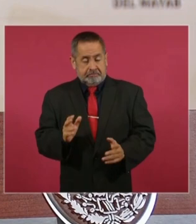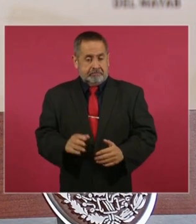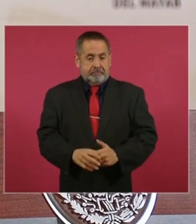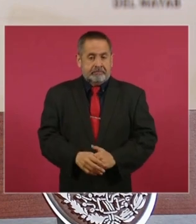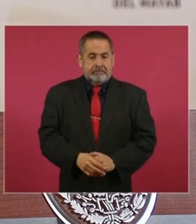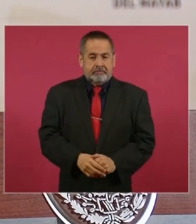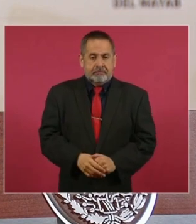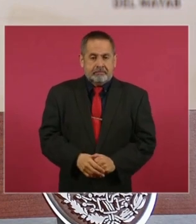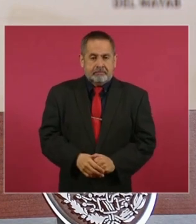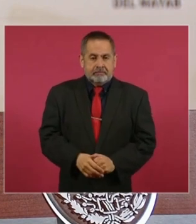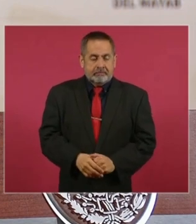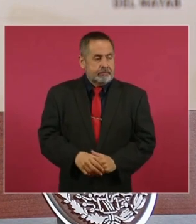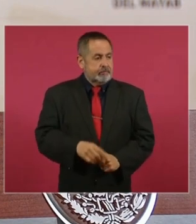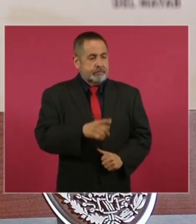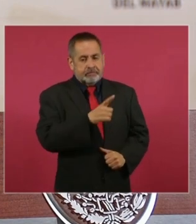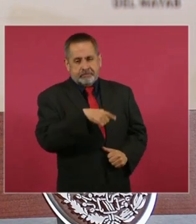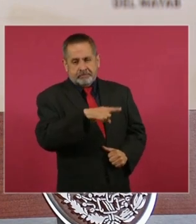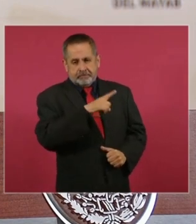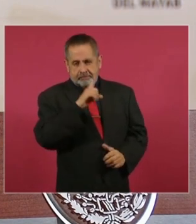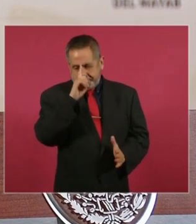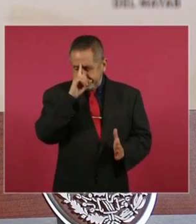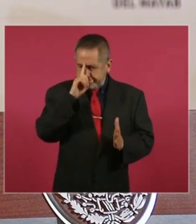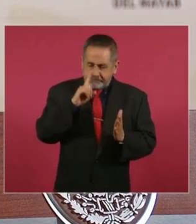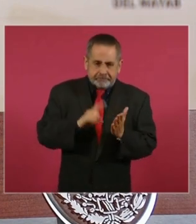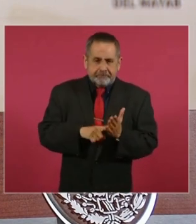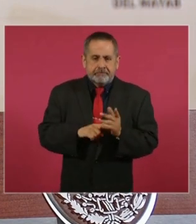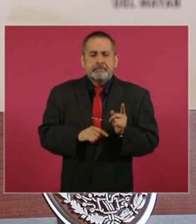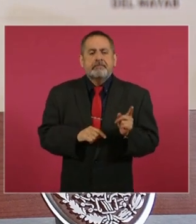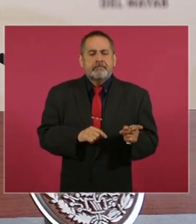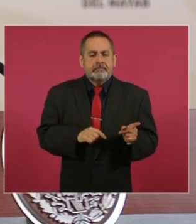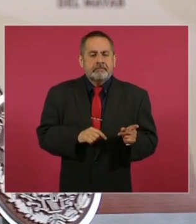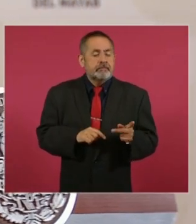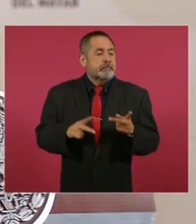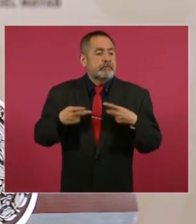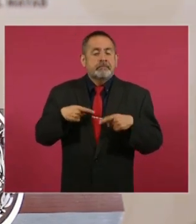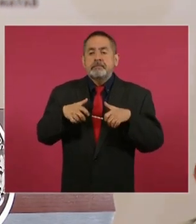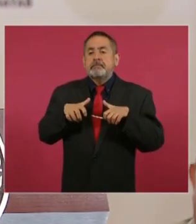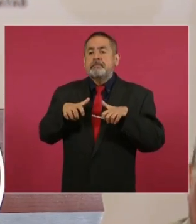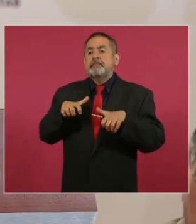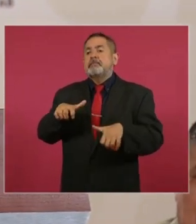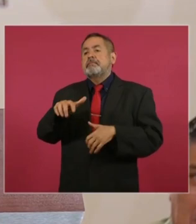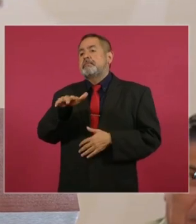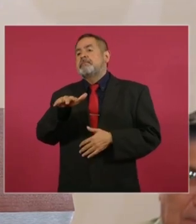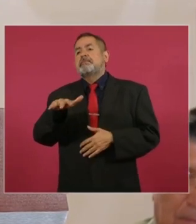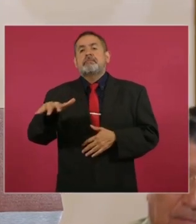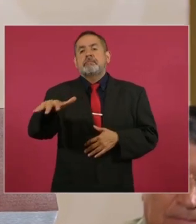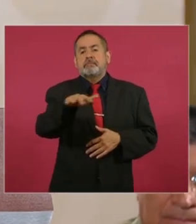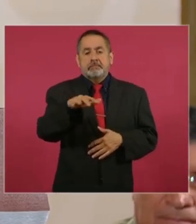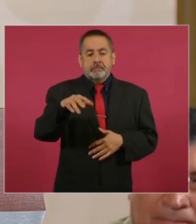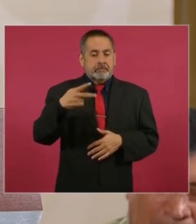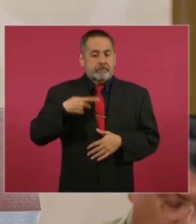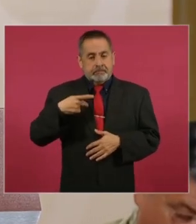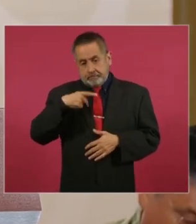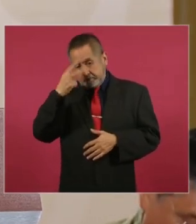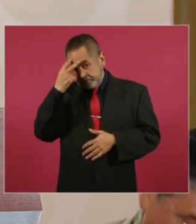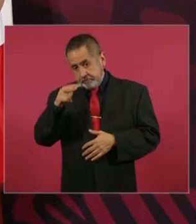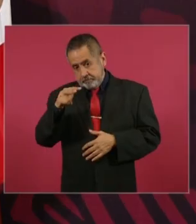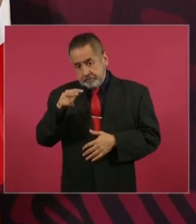Pero creen que el pueblo de México